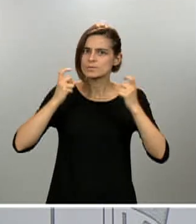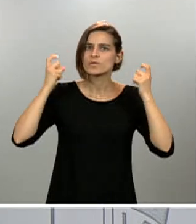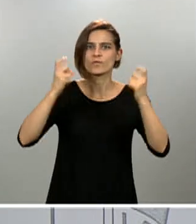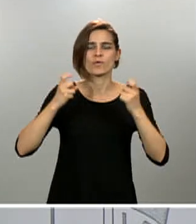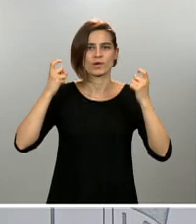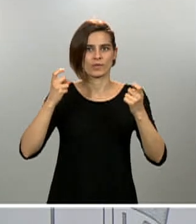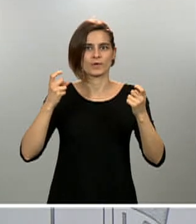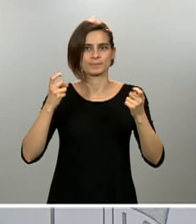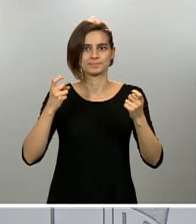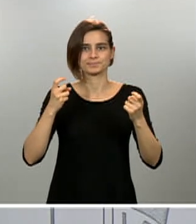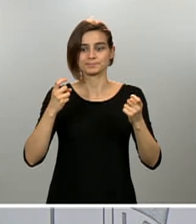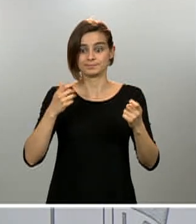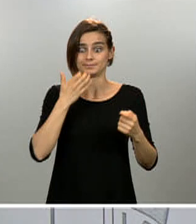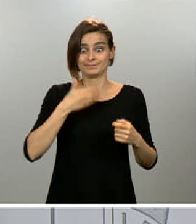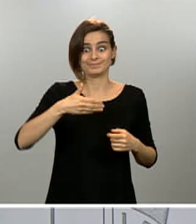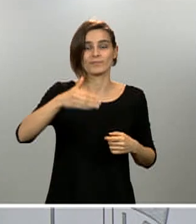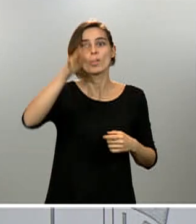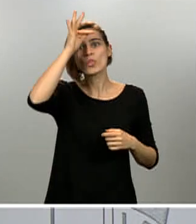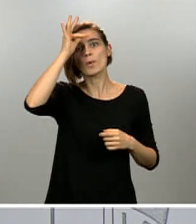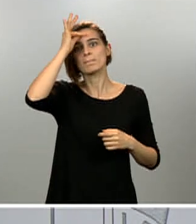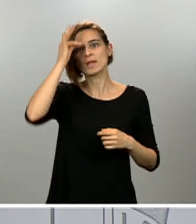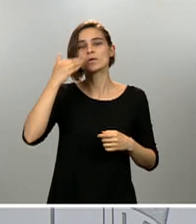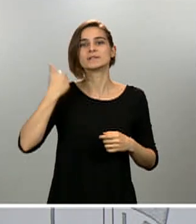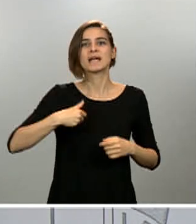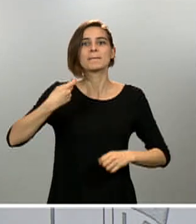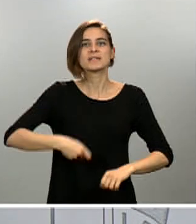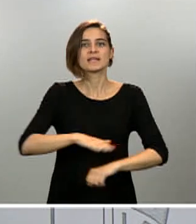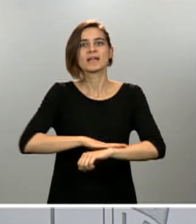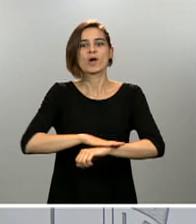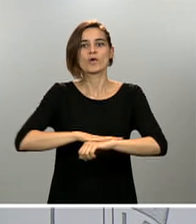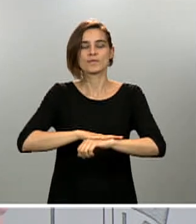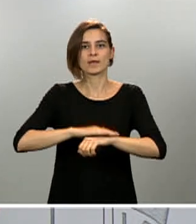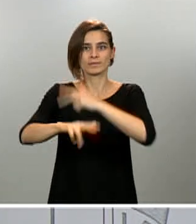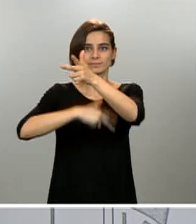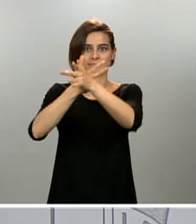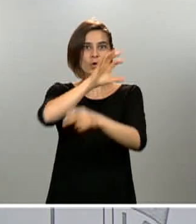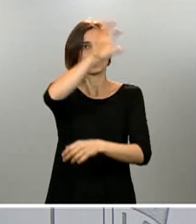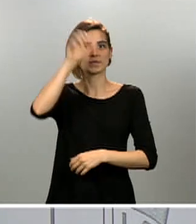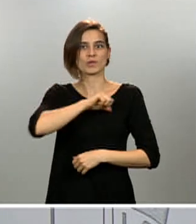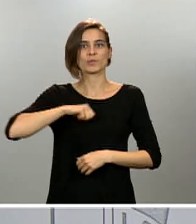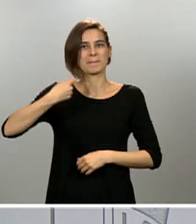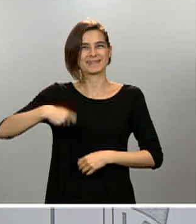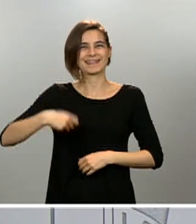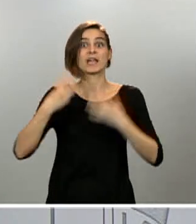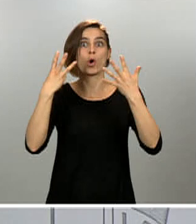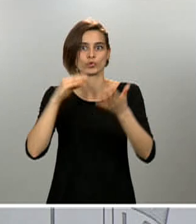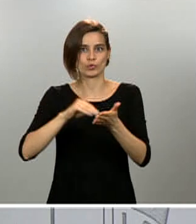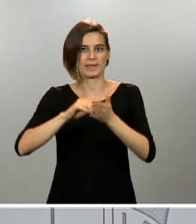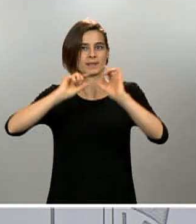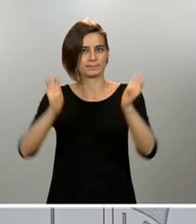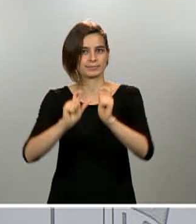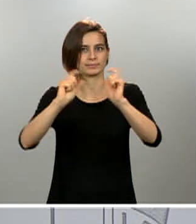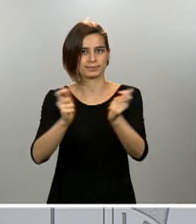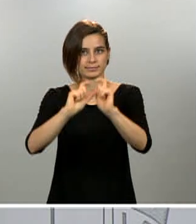domingo será la octava vez que el presidente del Gobierno se reúne con presidentes de comunidades autónomas. Yo he tenido 23 reuniones con los